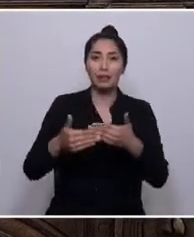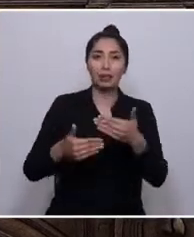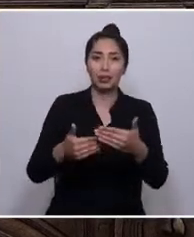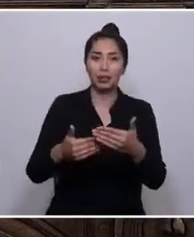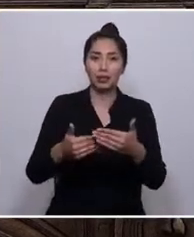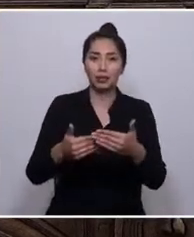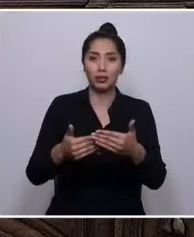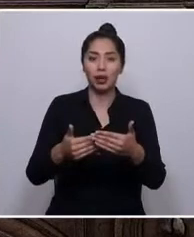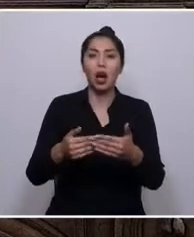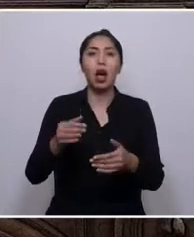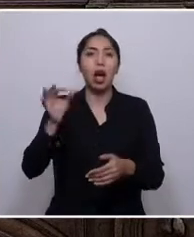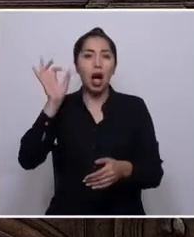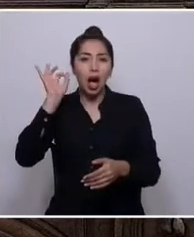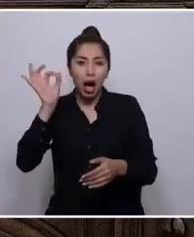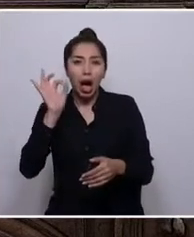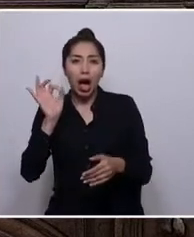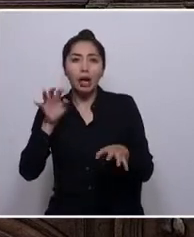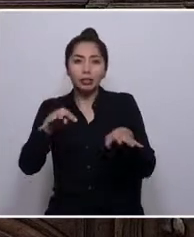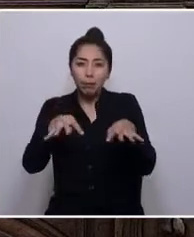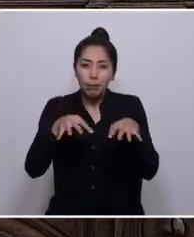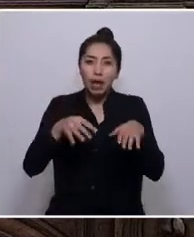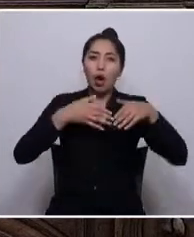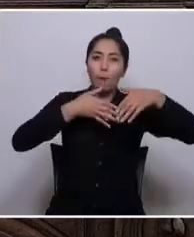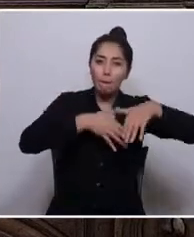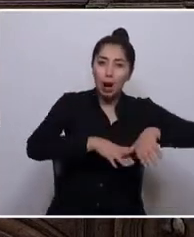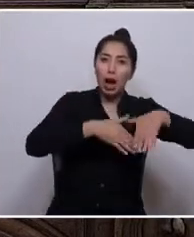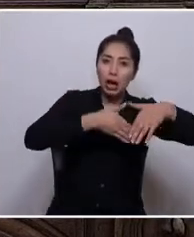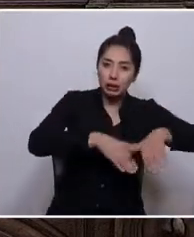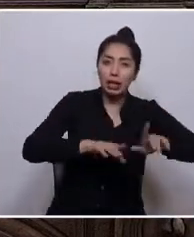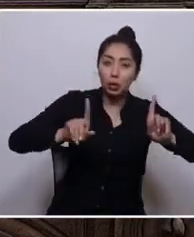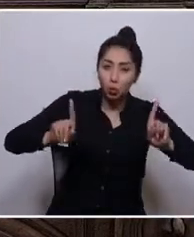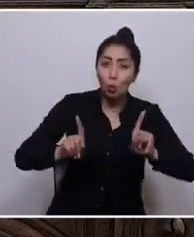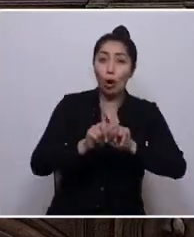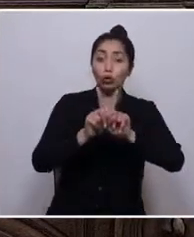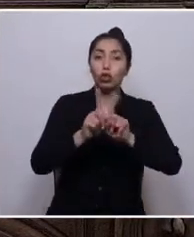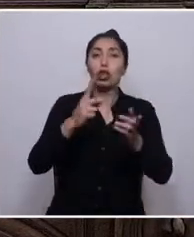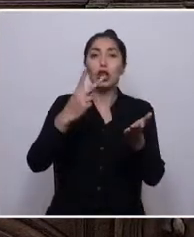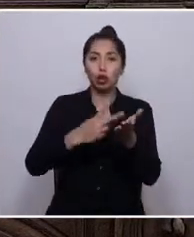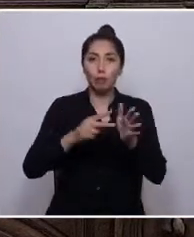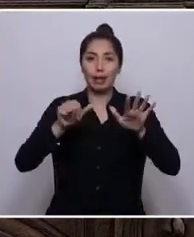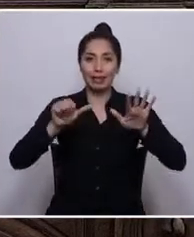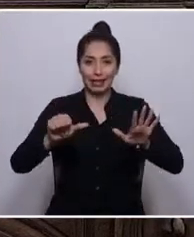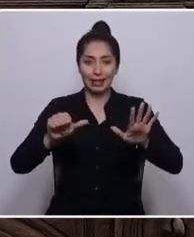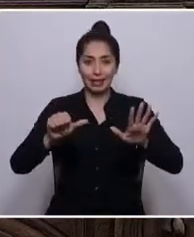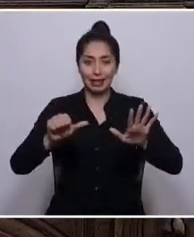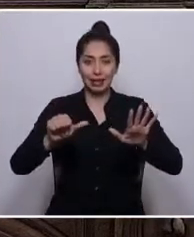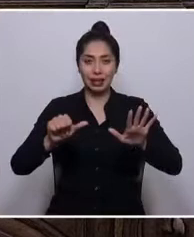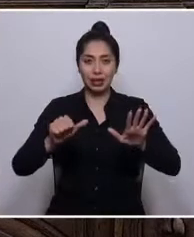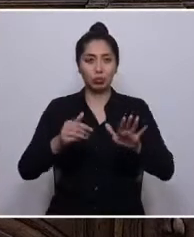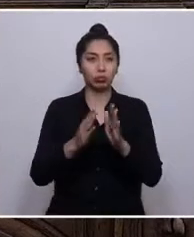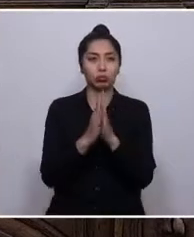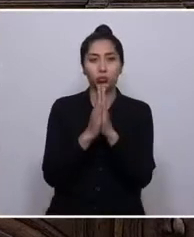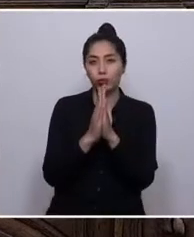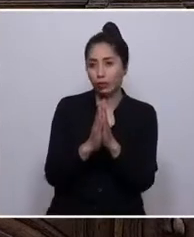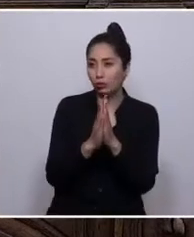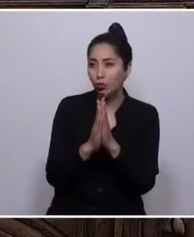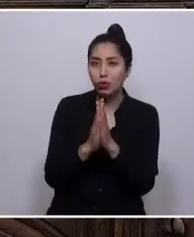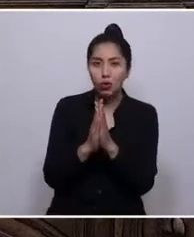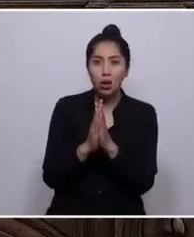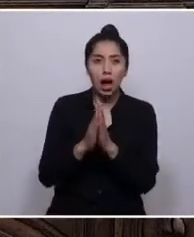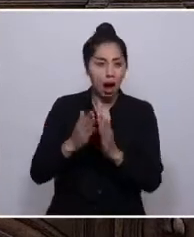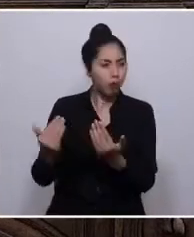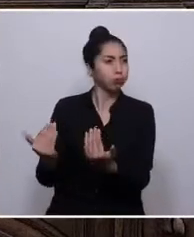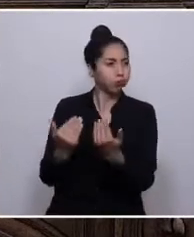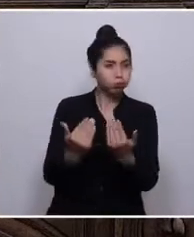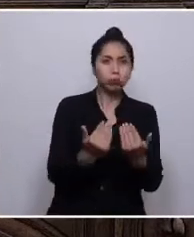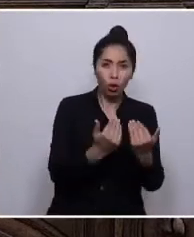asambleas, en marchas y en encuentros desde el año 2006. Favor, no nos suelten. Entramos aquí como